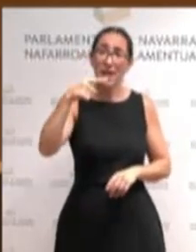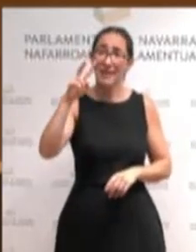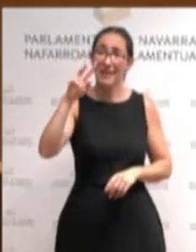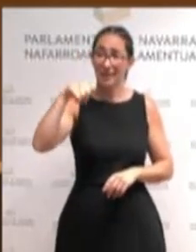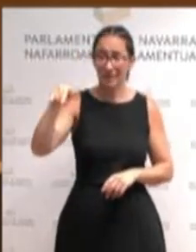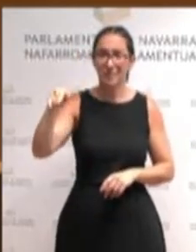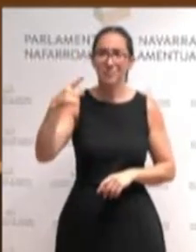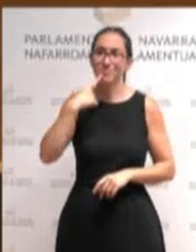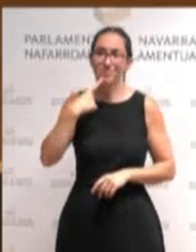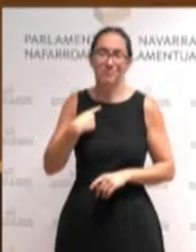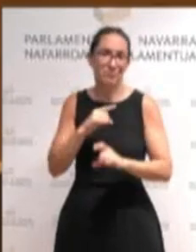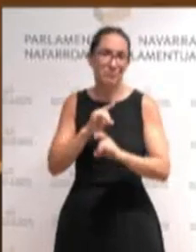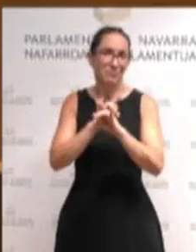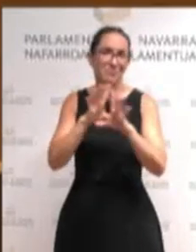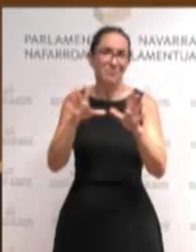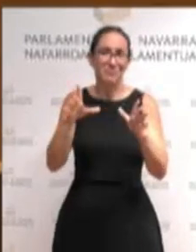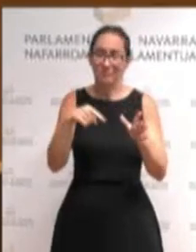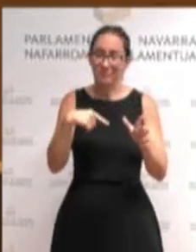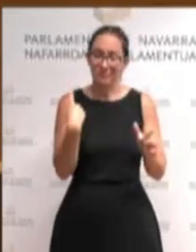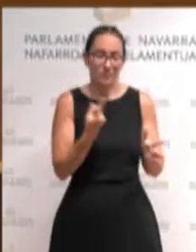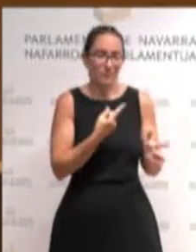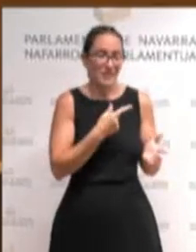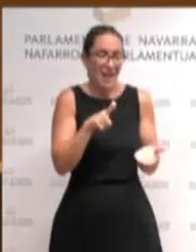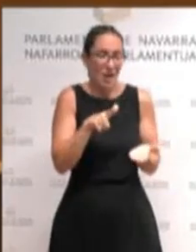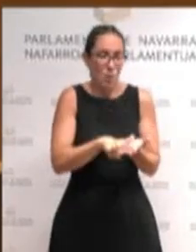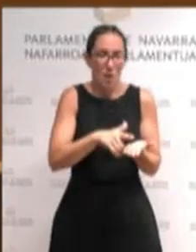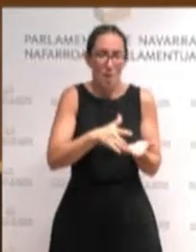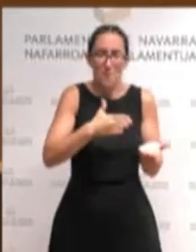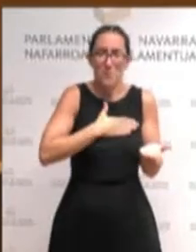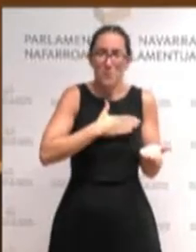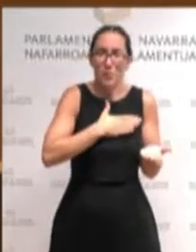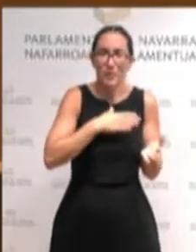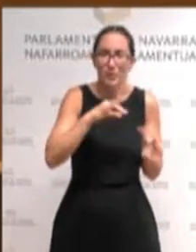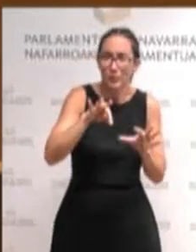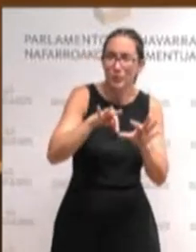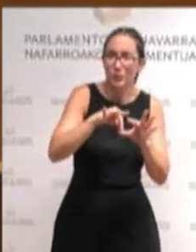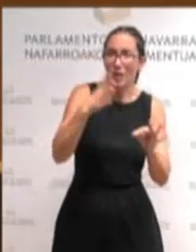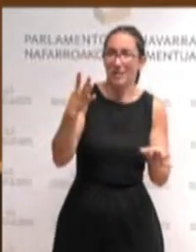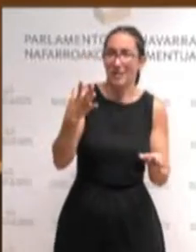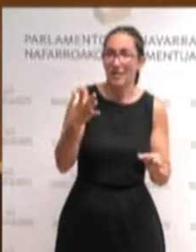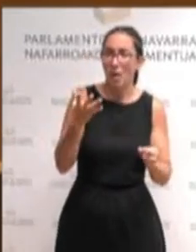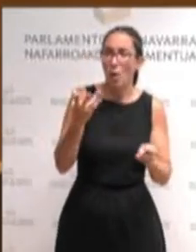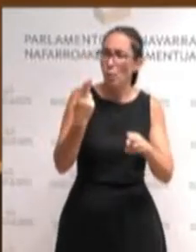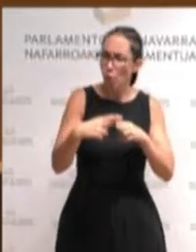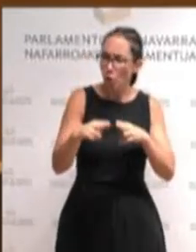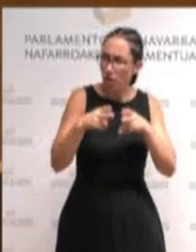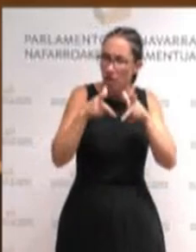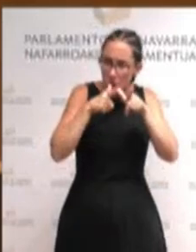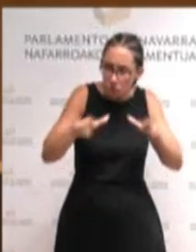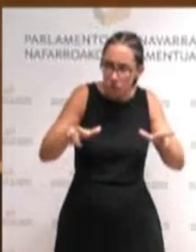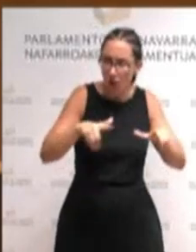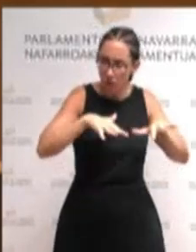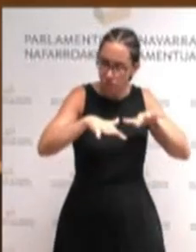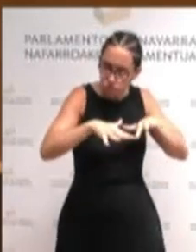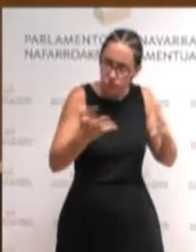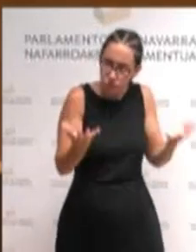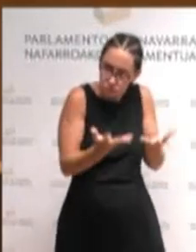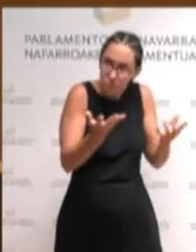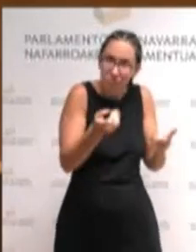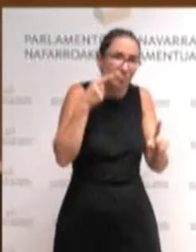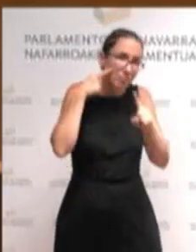de tener una lengua propia que necesita una política lingüística proactiva y encaminada a la normalización.